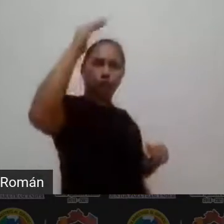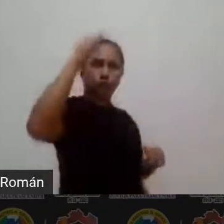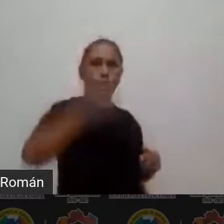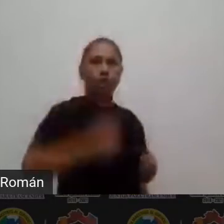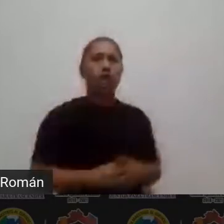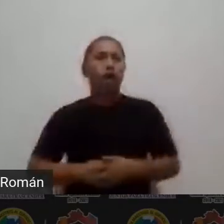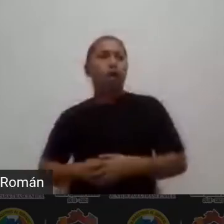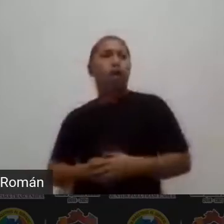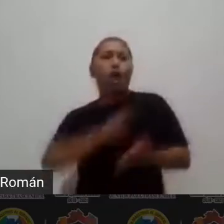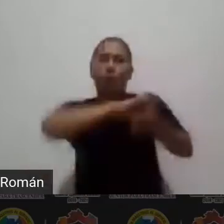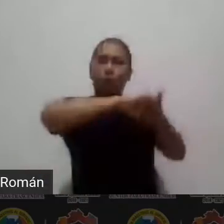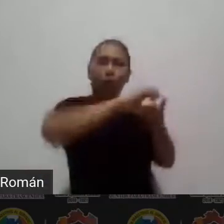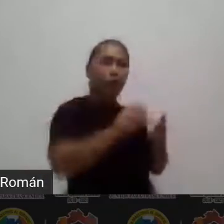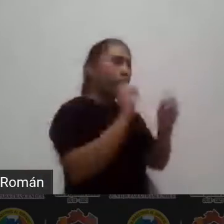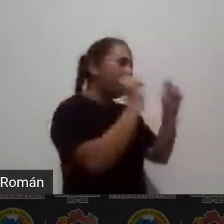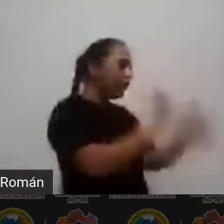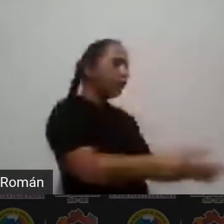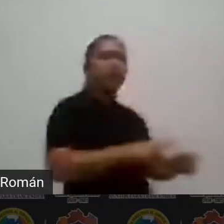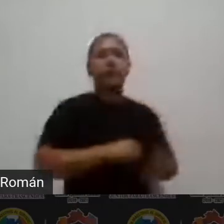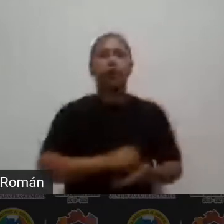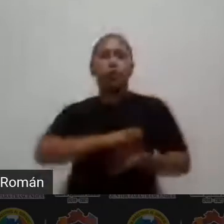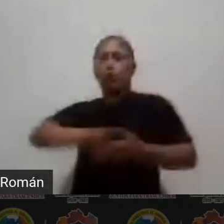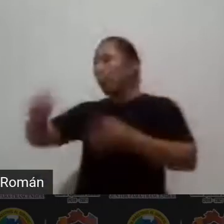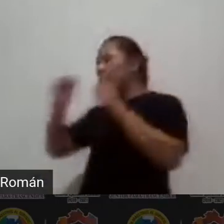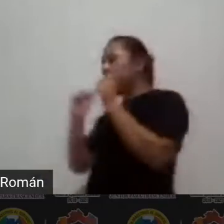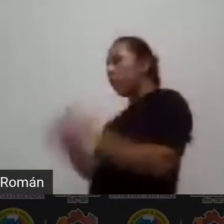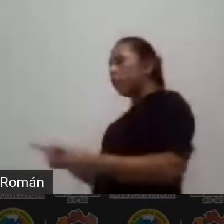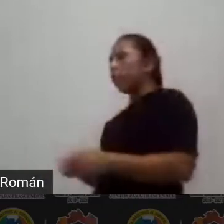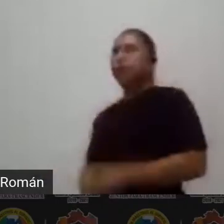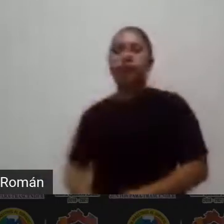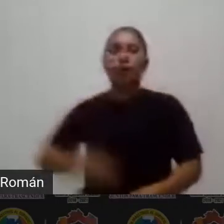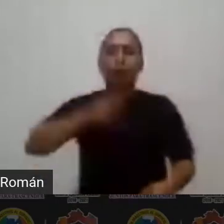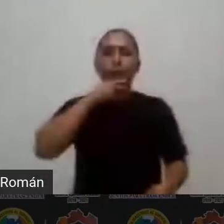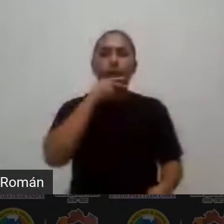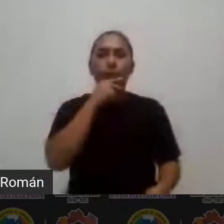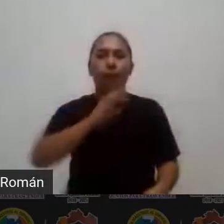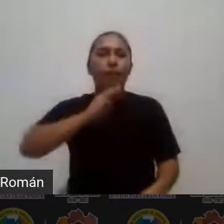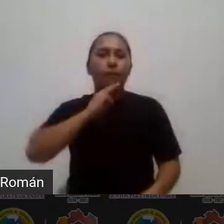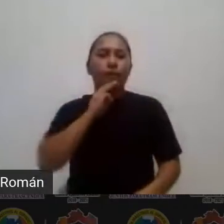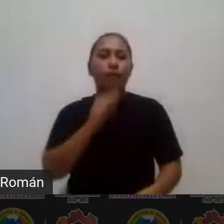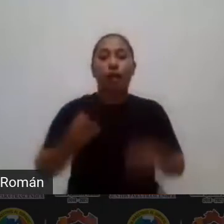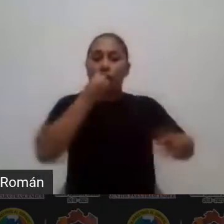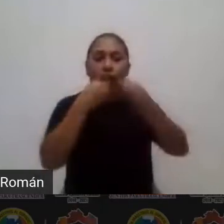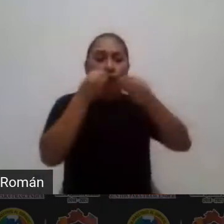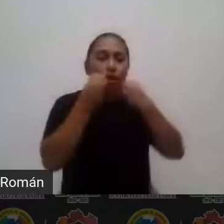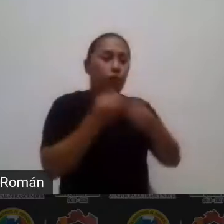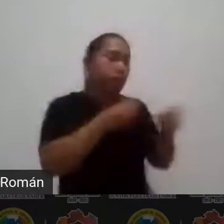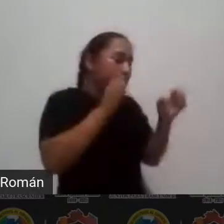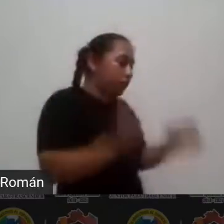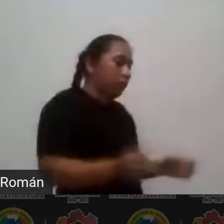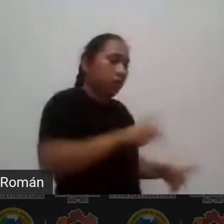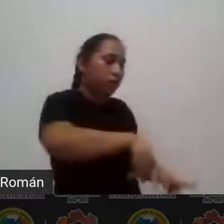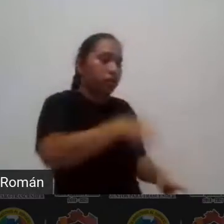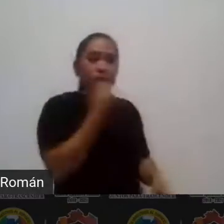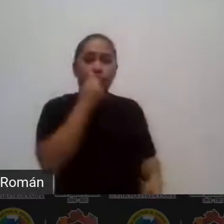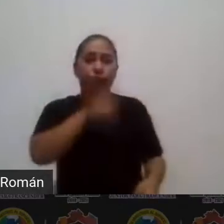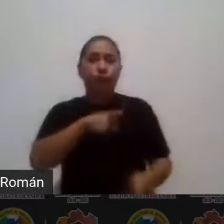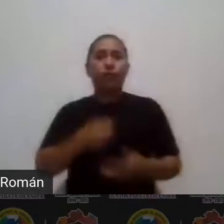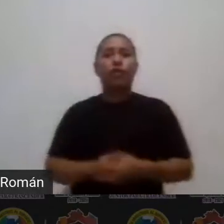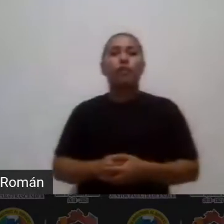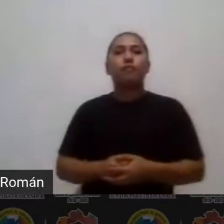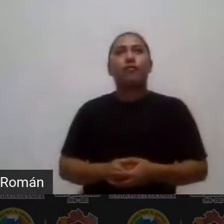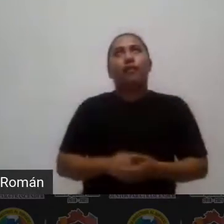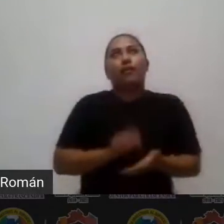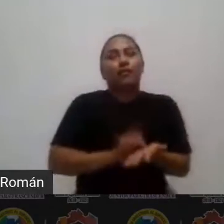comprar esto y organizaban padres de familia y la comida va a consistir en estos que habíamos nosotros como que pues en que te